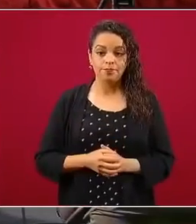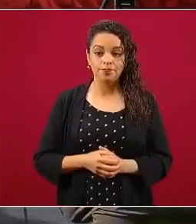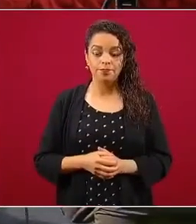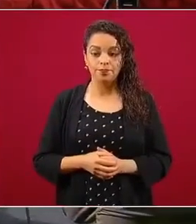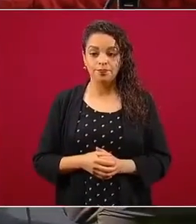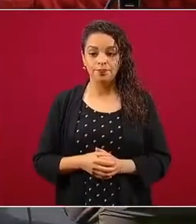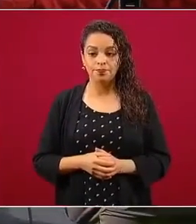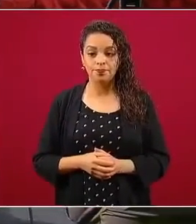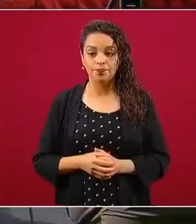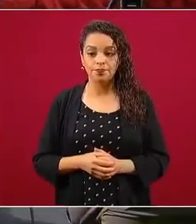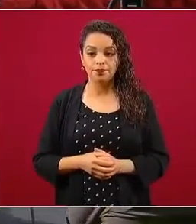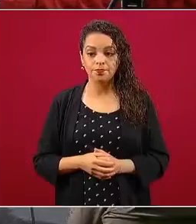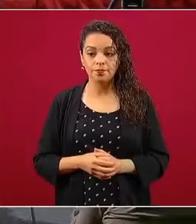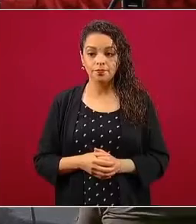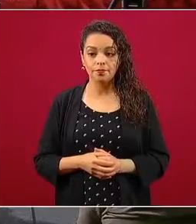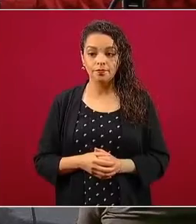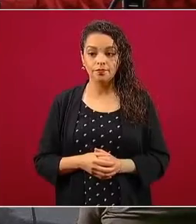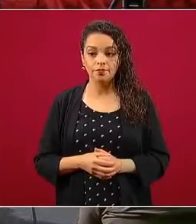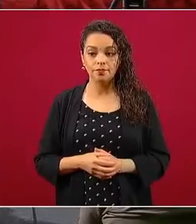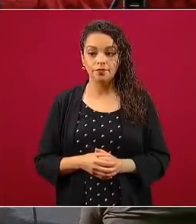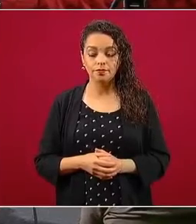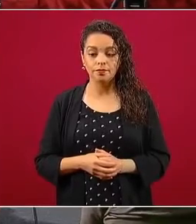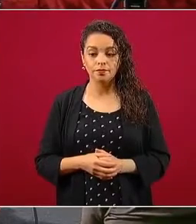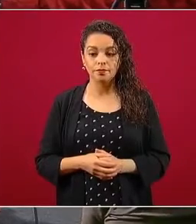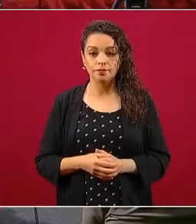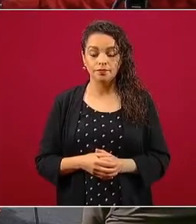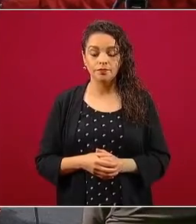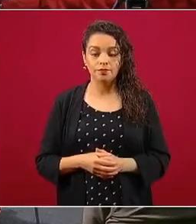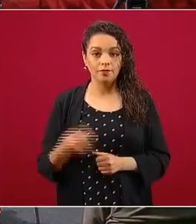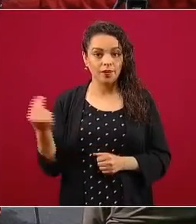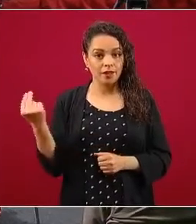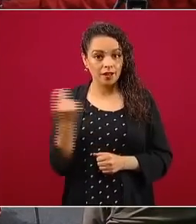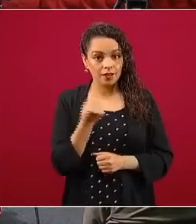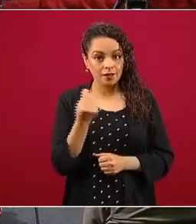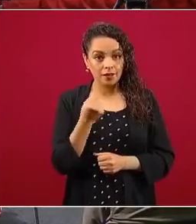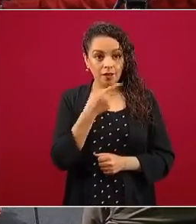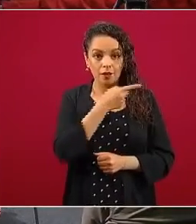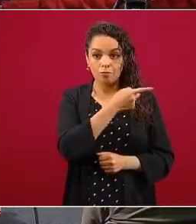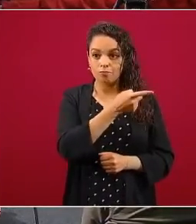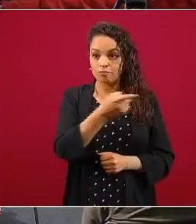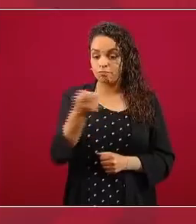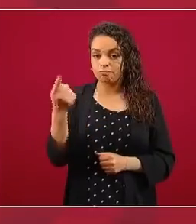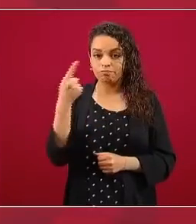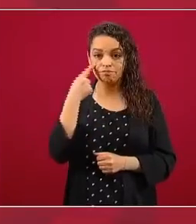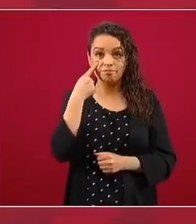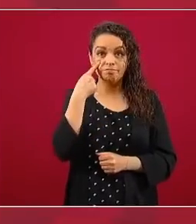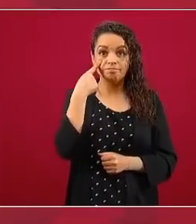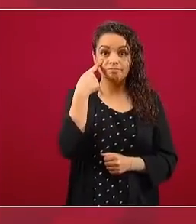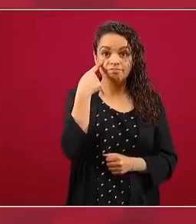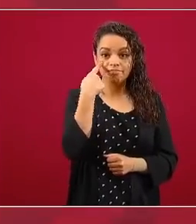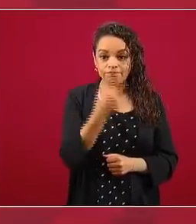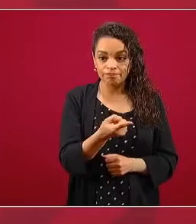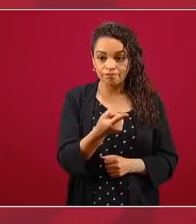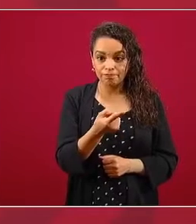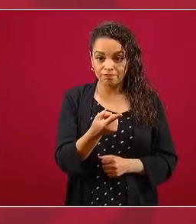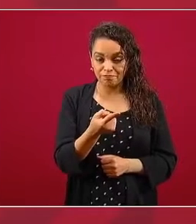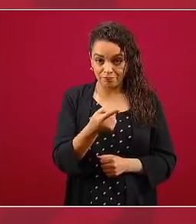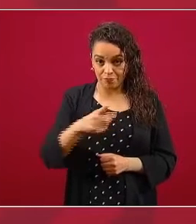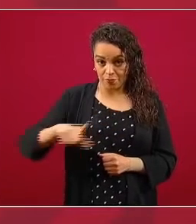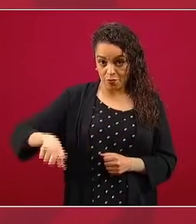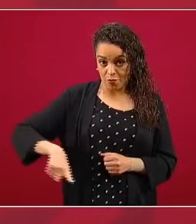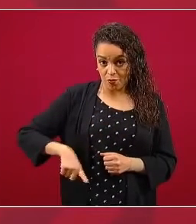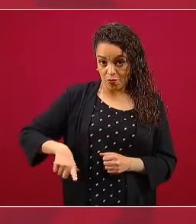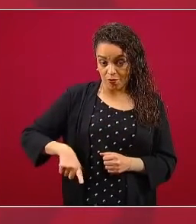Fíjense, para que vean que en este gobierno los